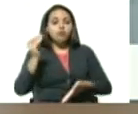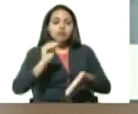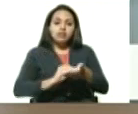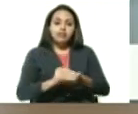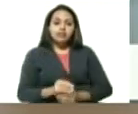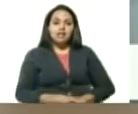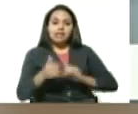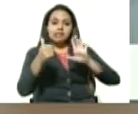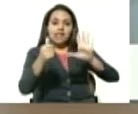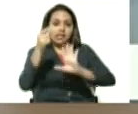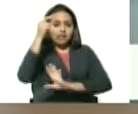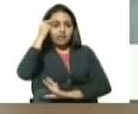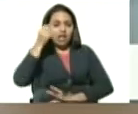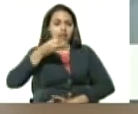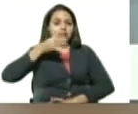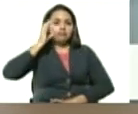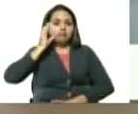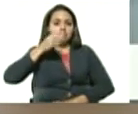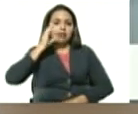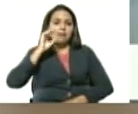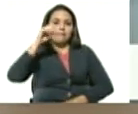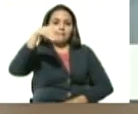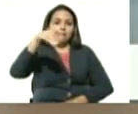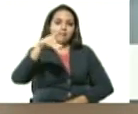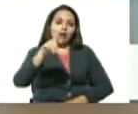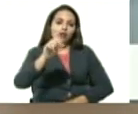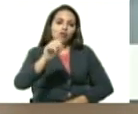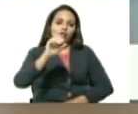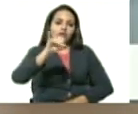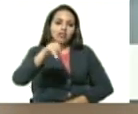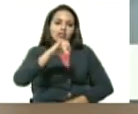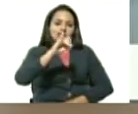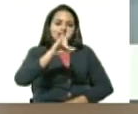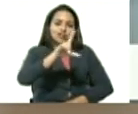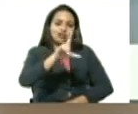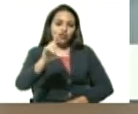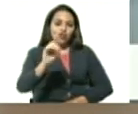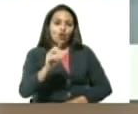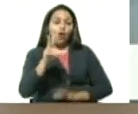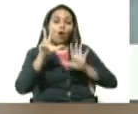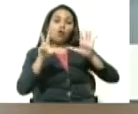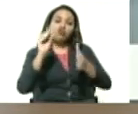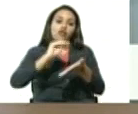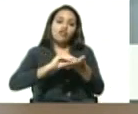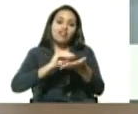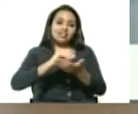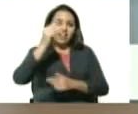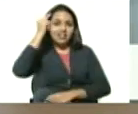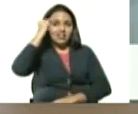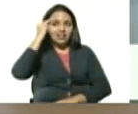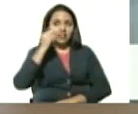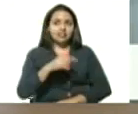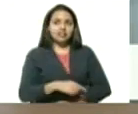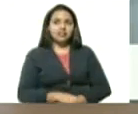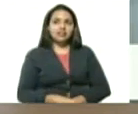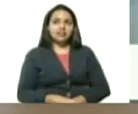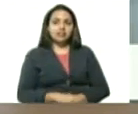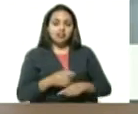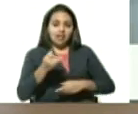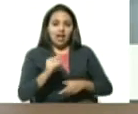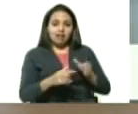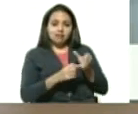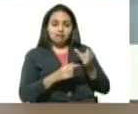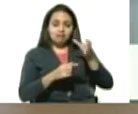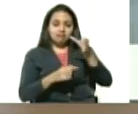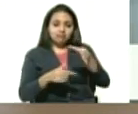días, nos vamos a tomar el malojillo 8 veces al día, aquí está el malojillo, mira, aquí